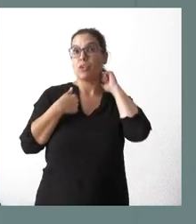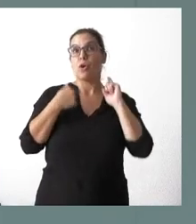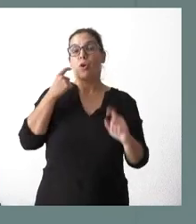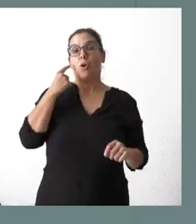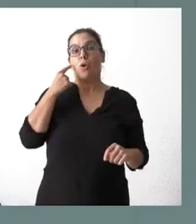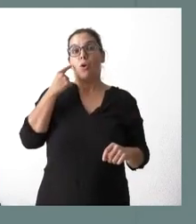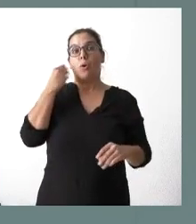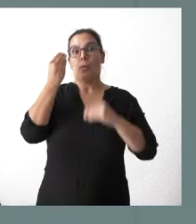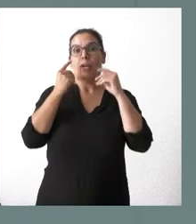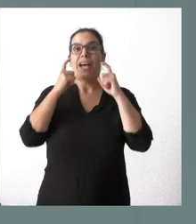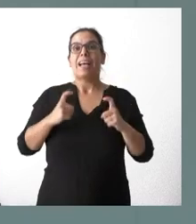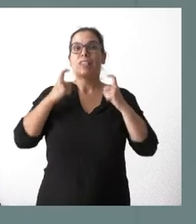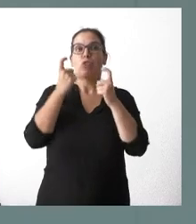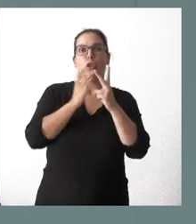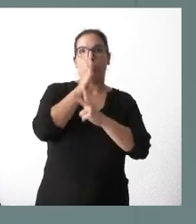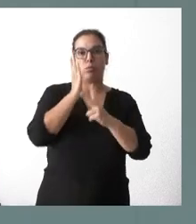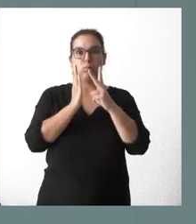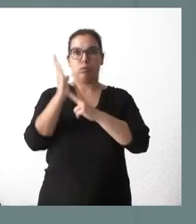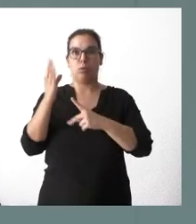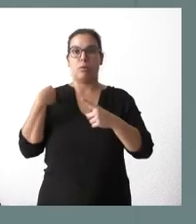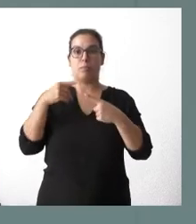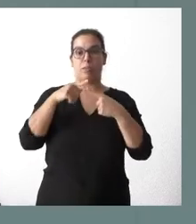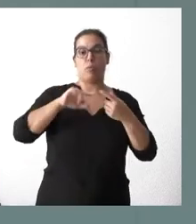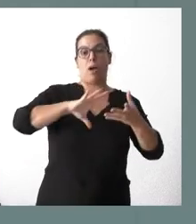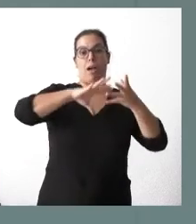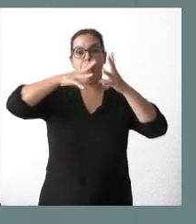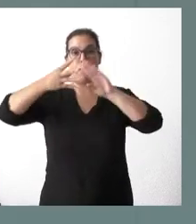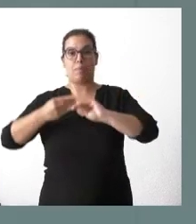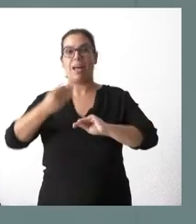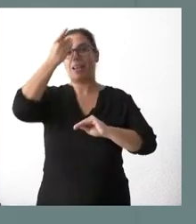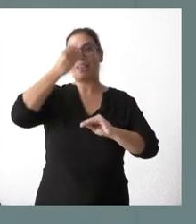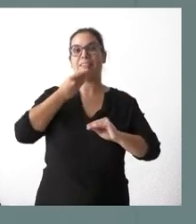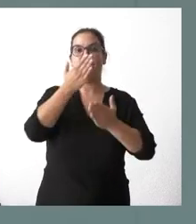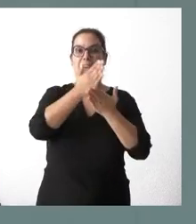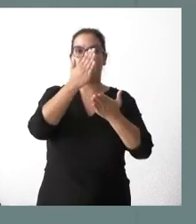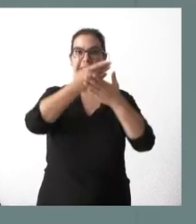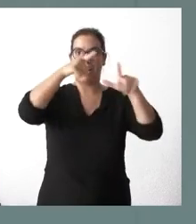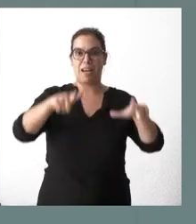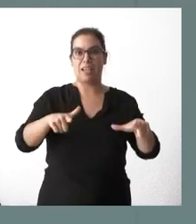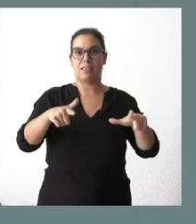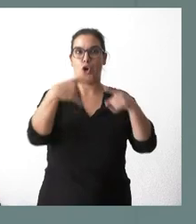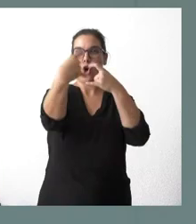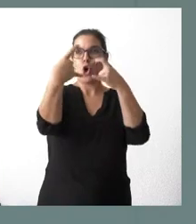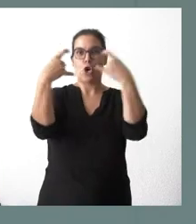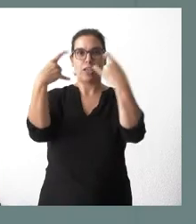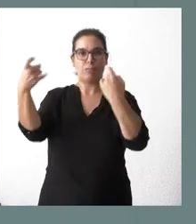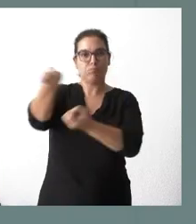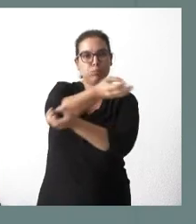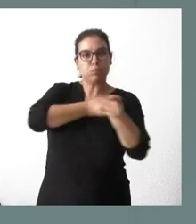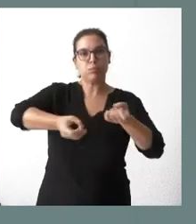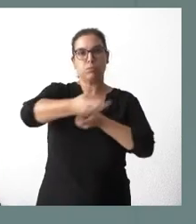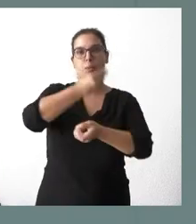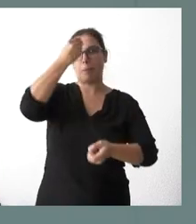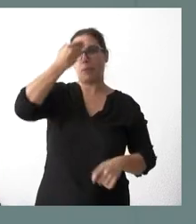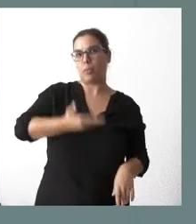en un doble sentido, que es en que estamos trabajando. La digitalización de las aulas, las aulas conectadas, nos parece muy importante que